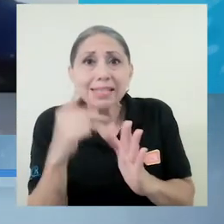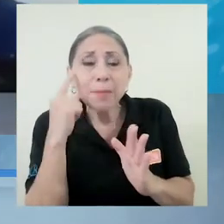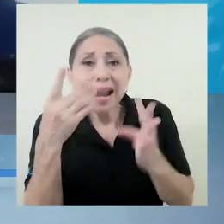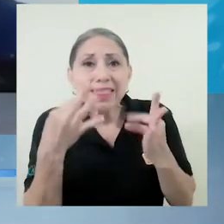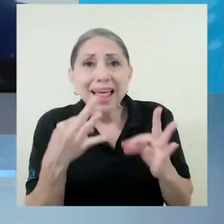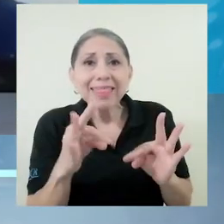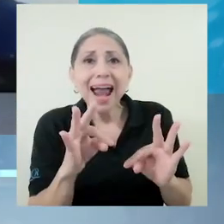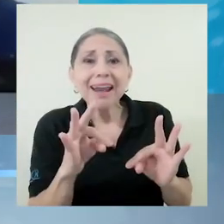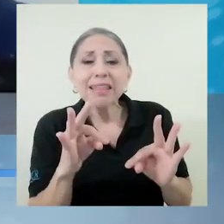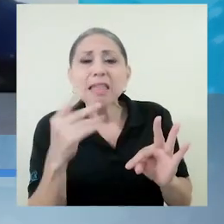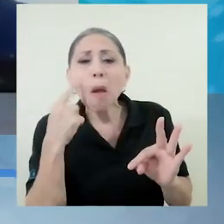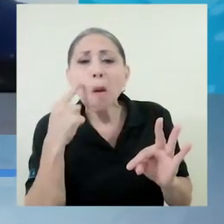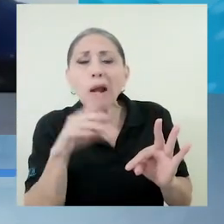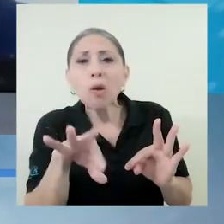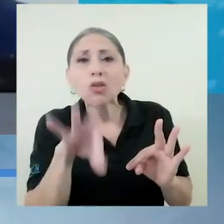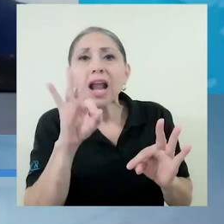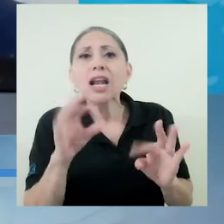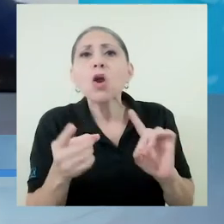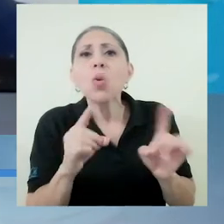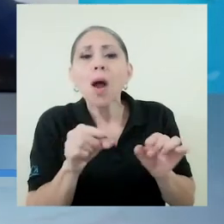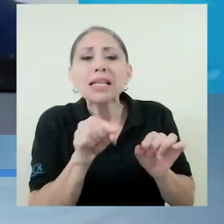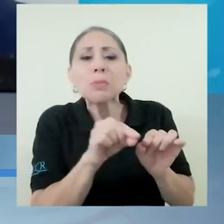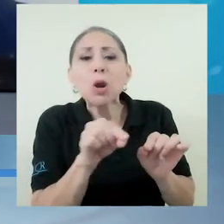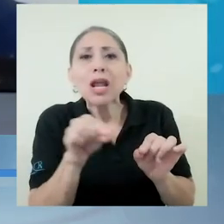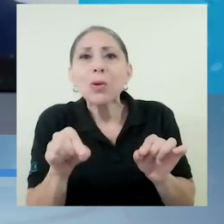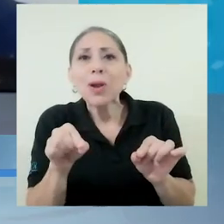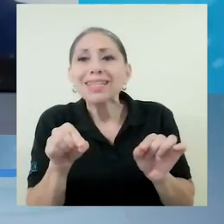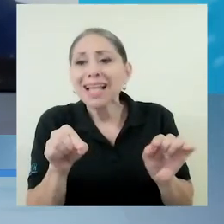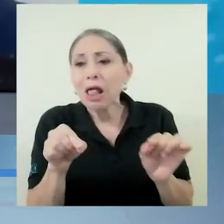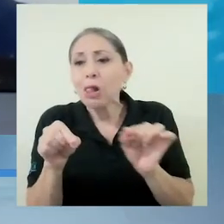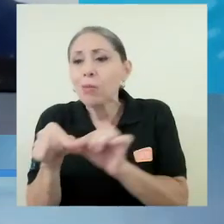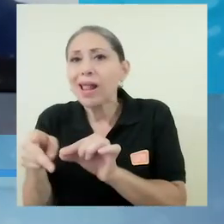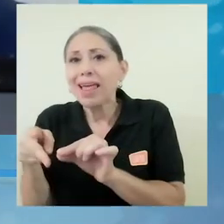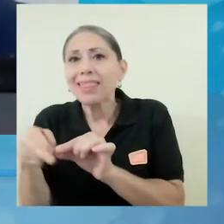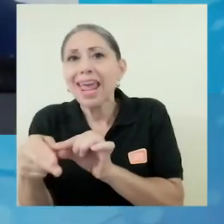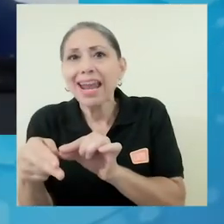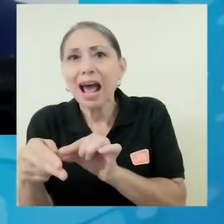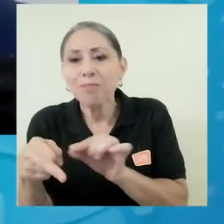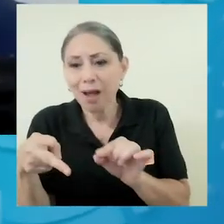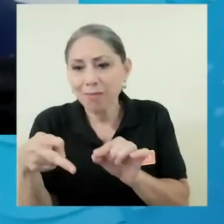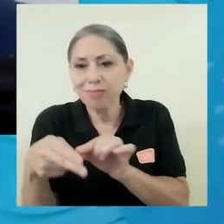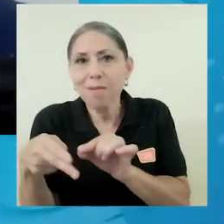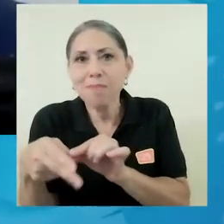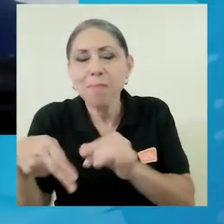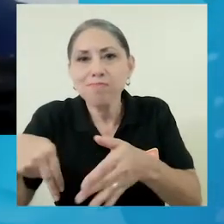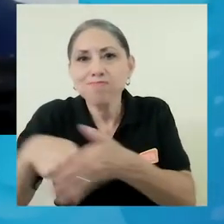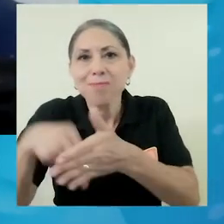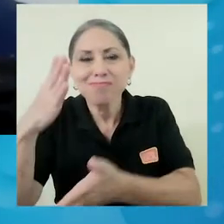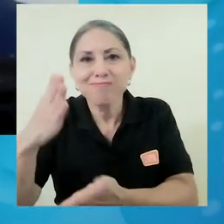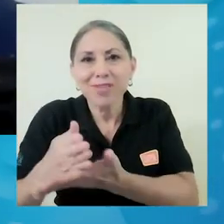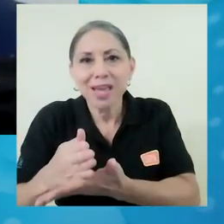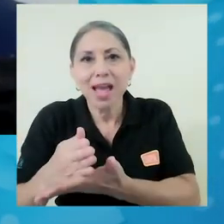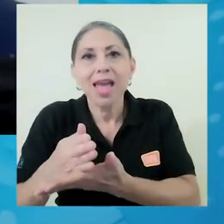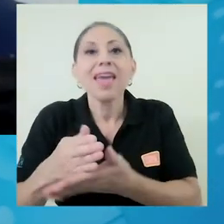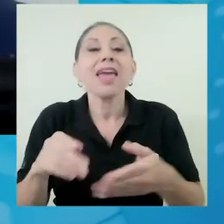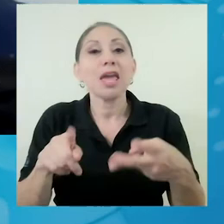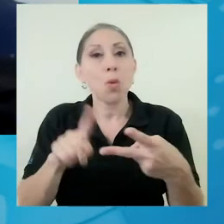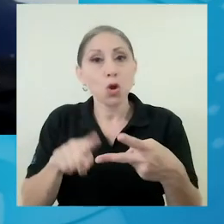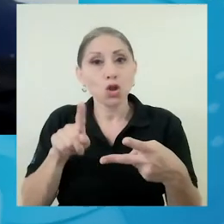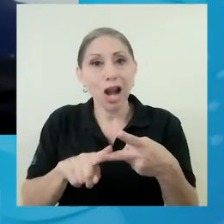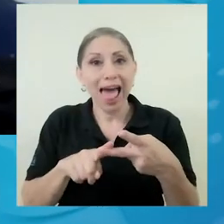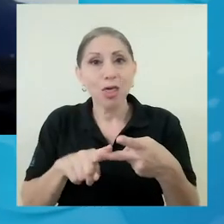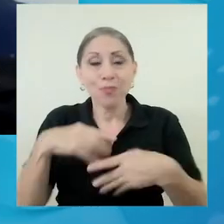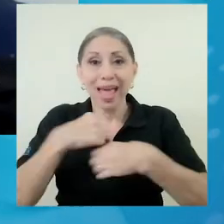aquellas que se van a pegar a esa tijera para inhibirla, para bloquearla. Y por otro lado, vamos a generar